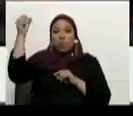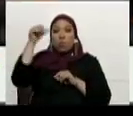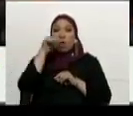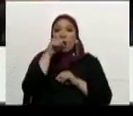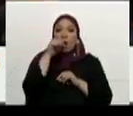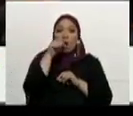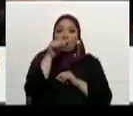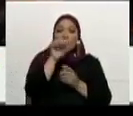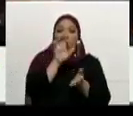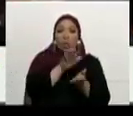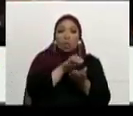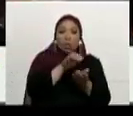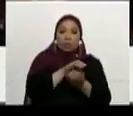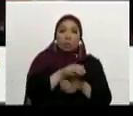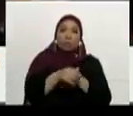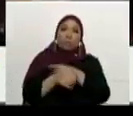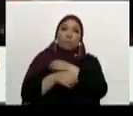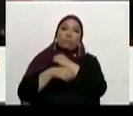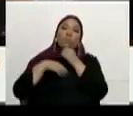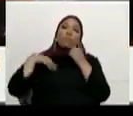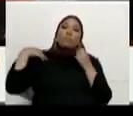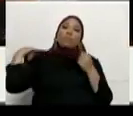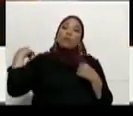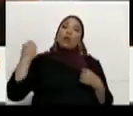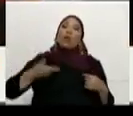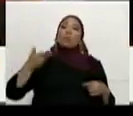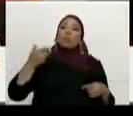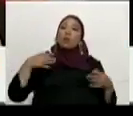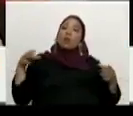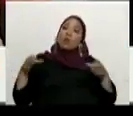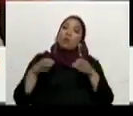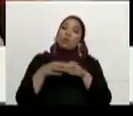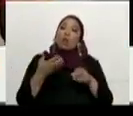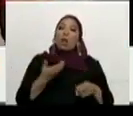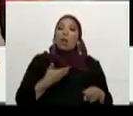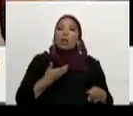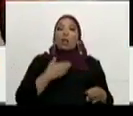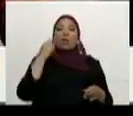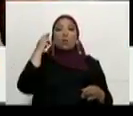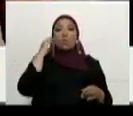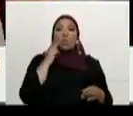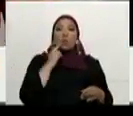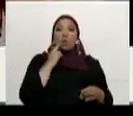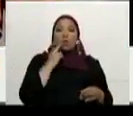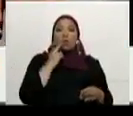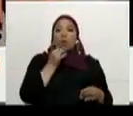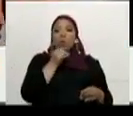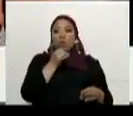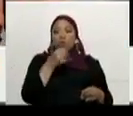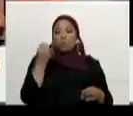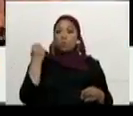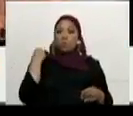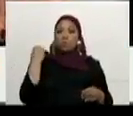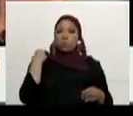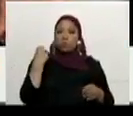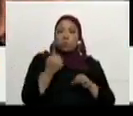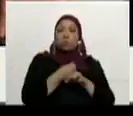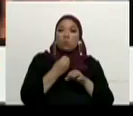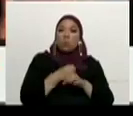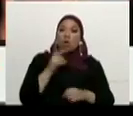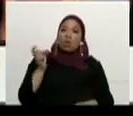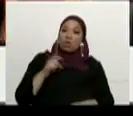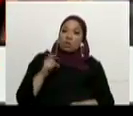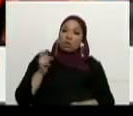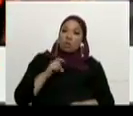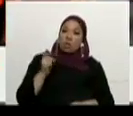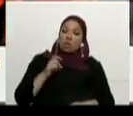presidente Nicolás Maduro, hicimos una importante reunión con los alcaldes bolivarianos, recibimos sus solicitudes, sus necesidades,